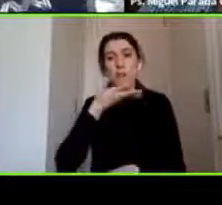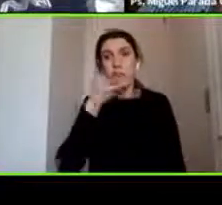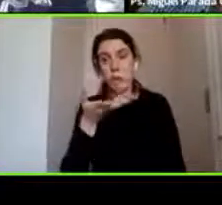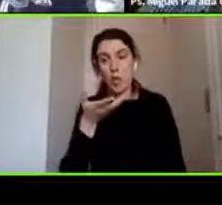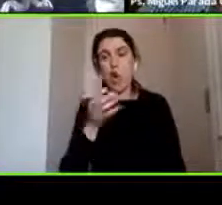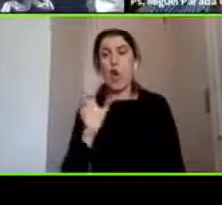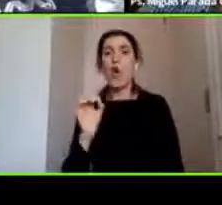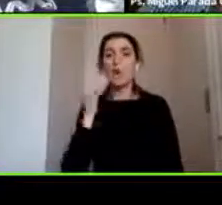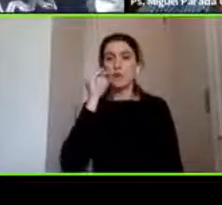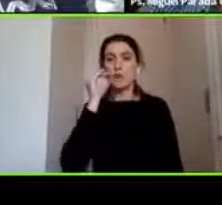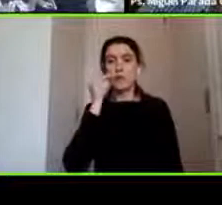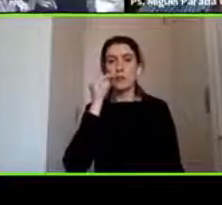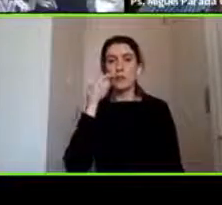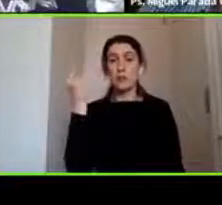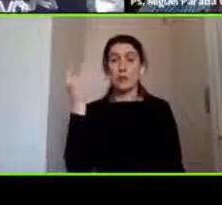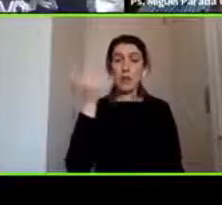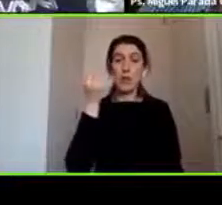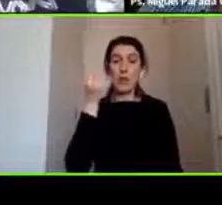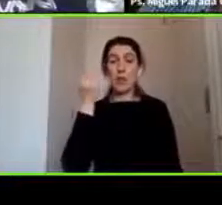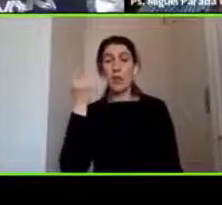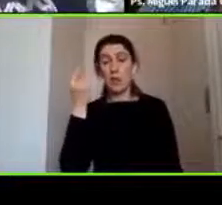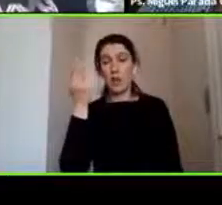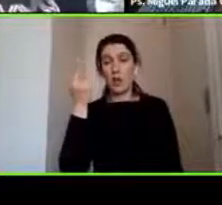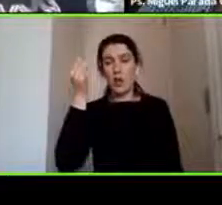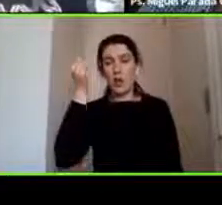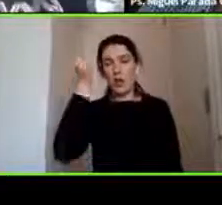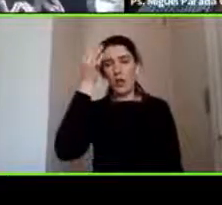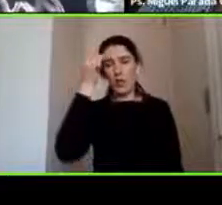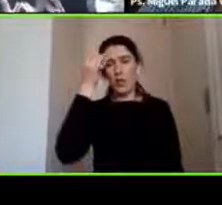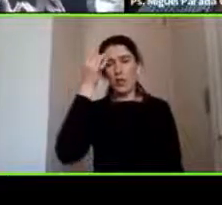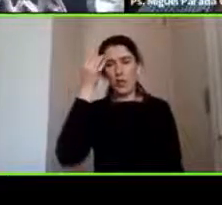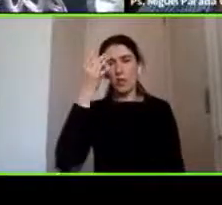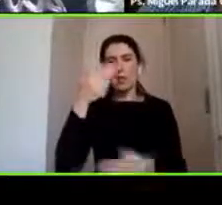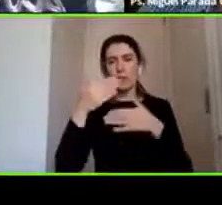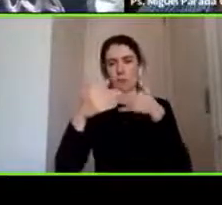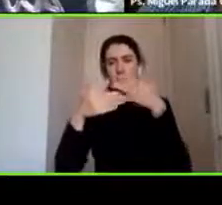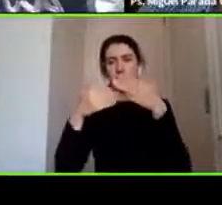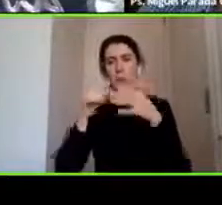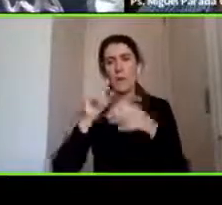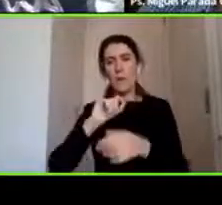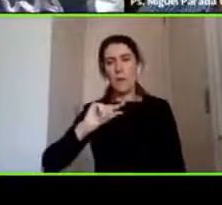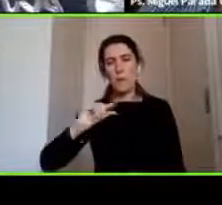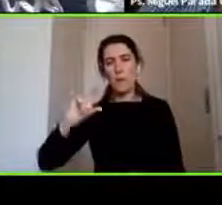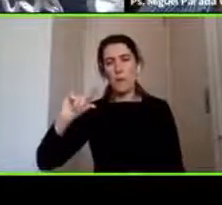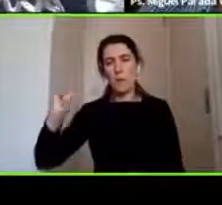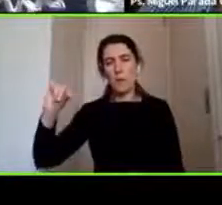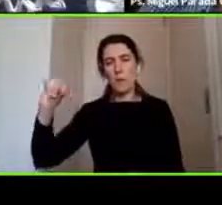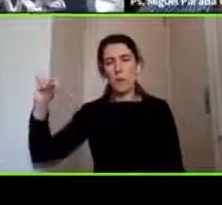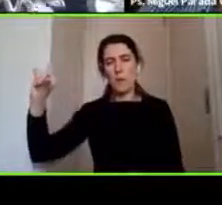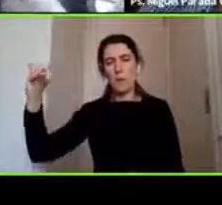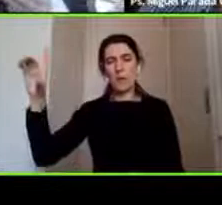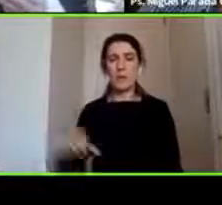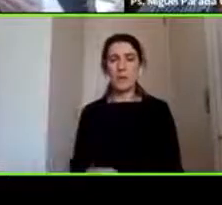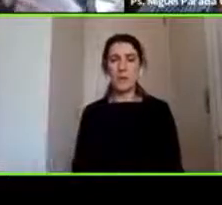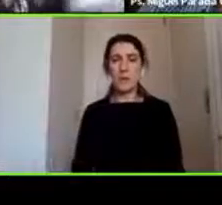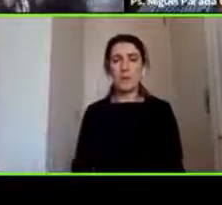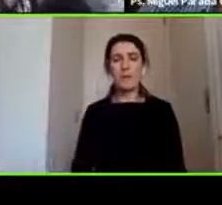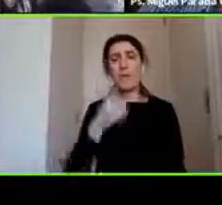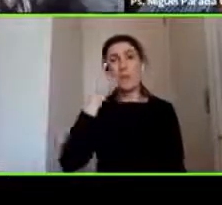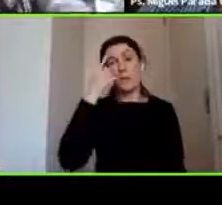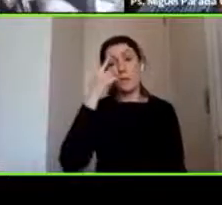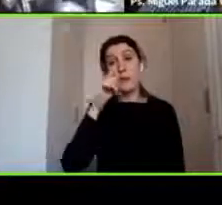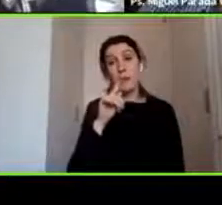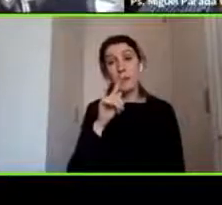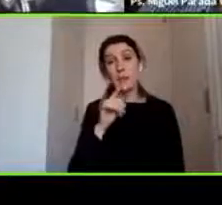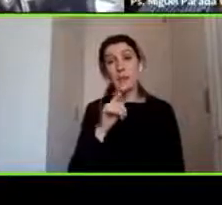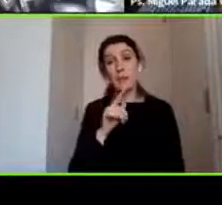más grandes mareo o cefalea importante y progresiva ya pero efectivamente no hay mucho más que hacer en